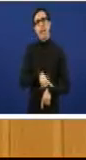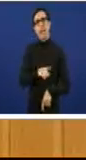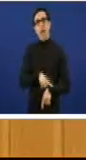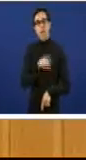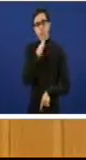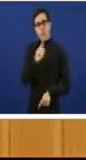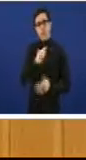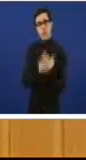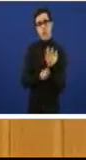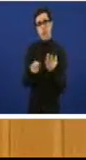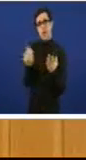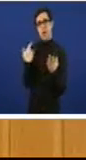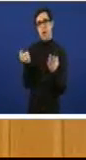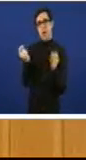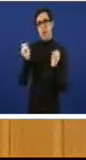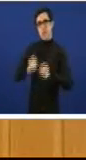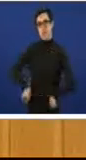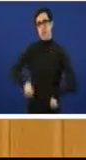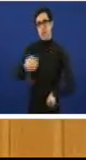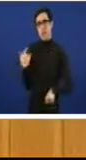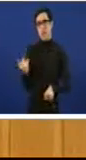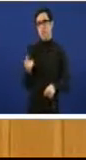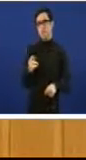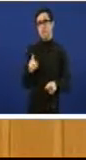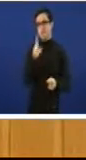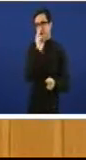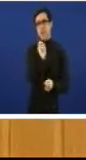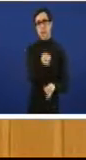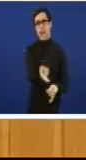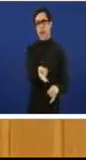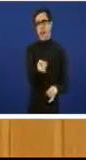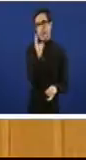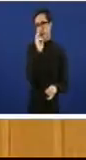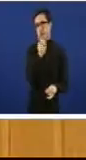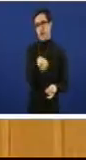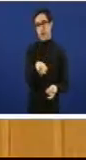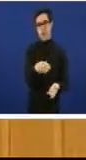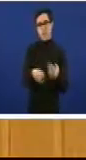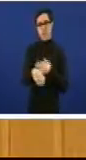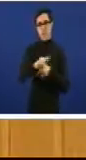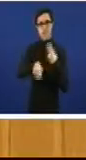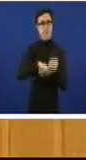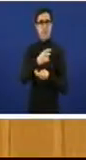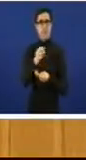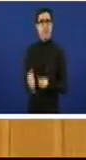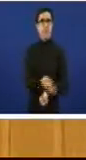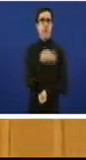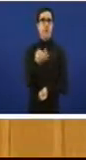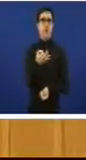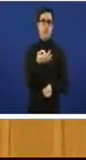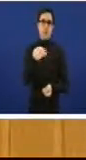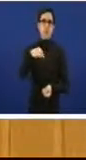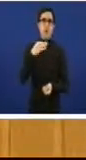vostedes aprobaron é papel mollado. É papel mollado. Evidentemente, o único que vai vir son máis